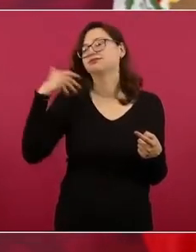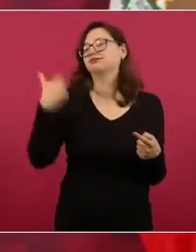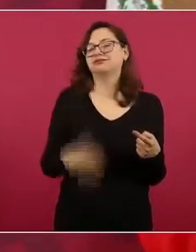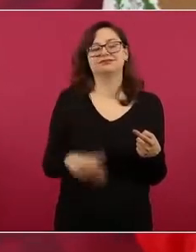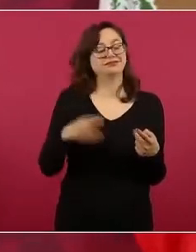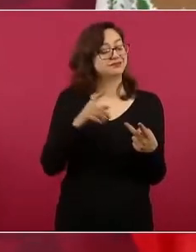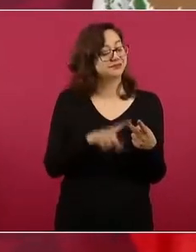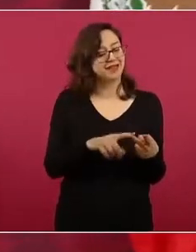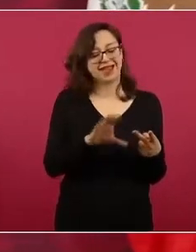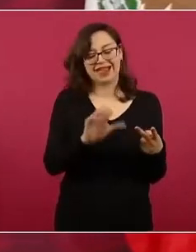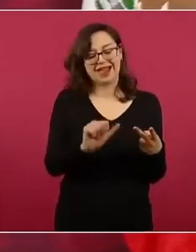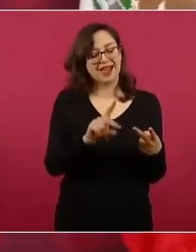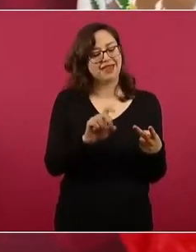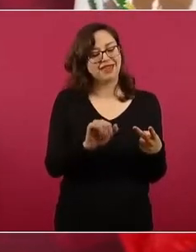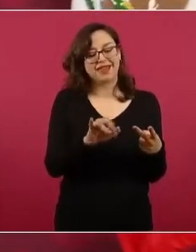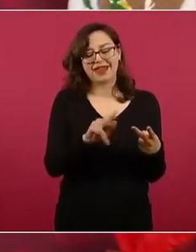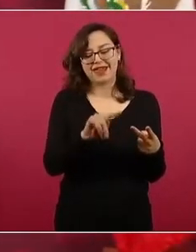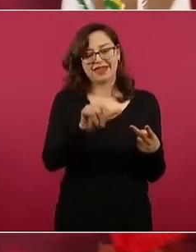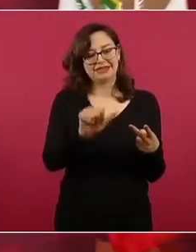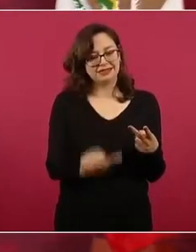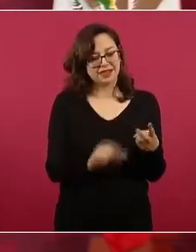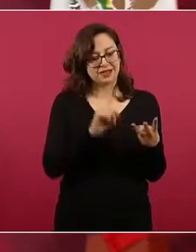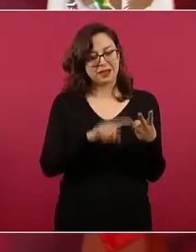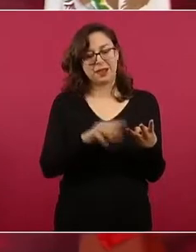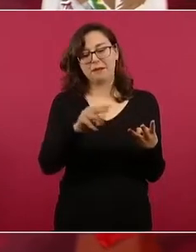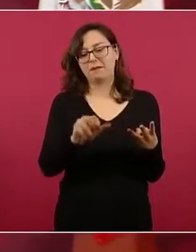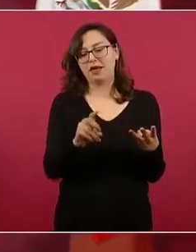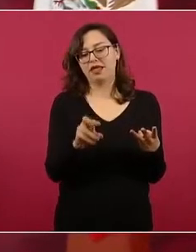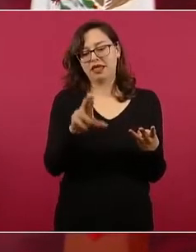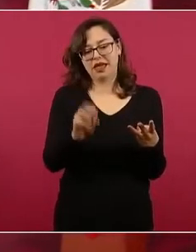Calereita y Madero.